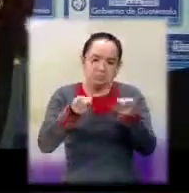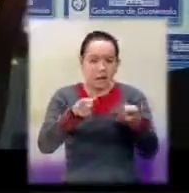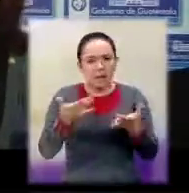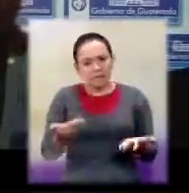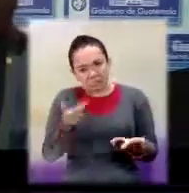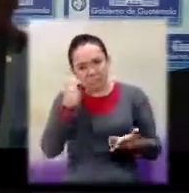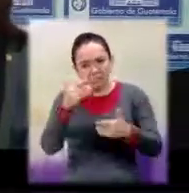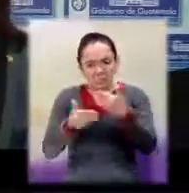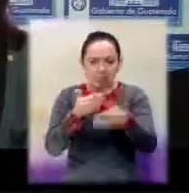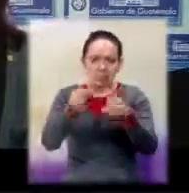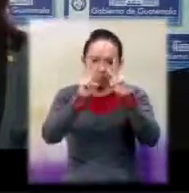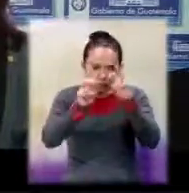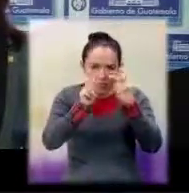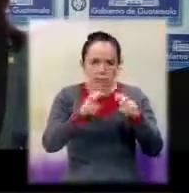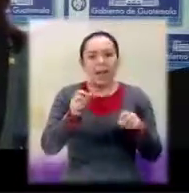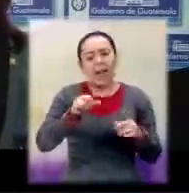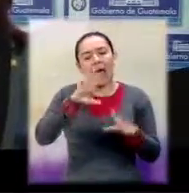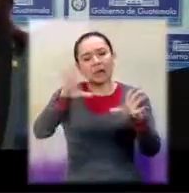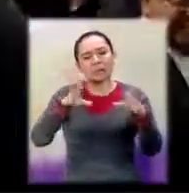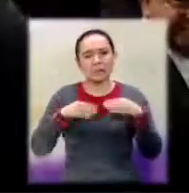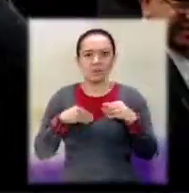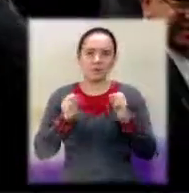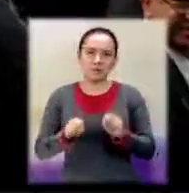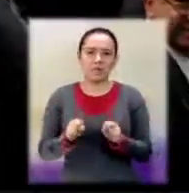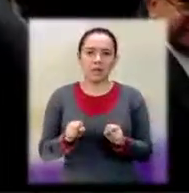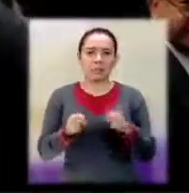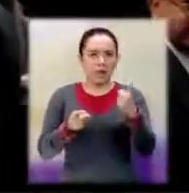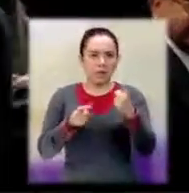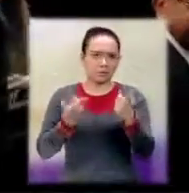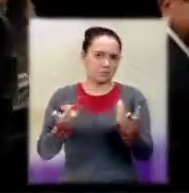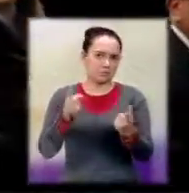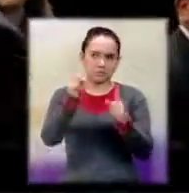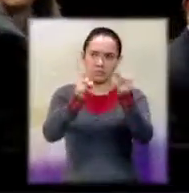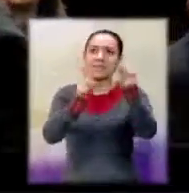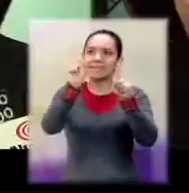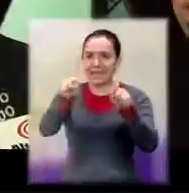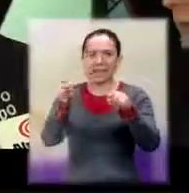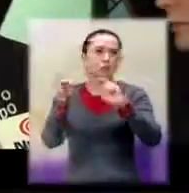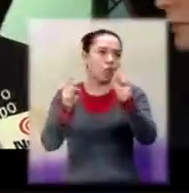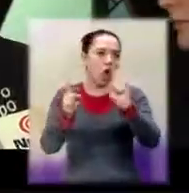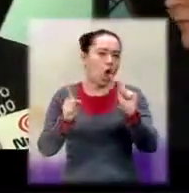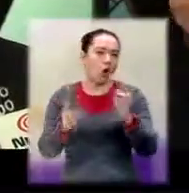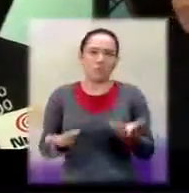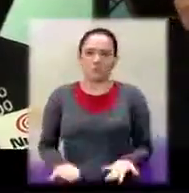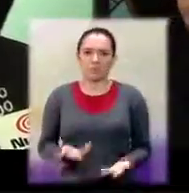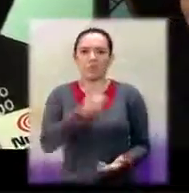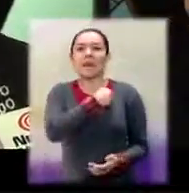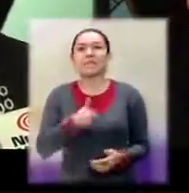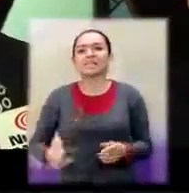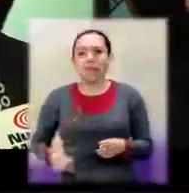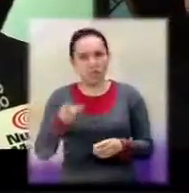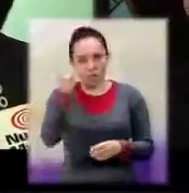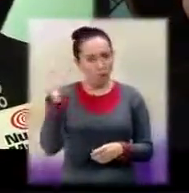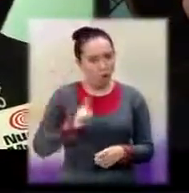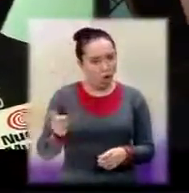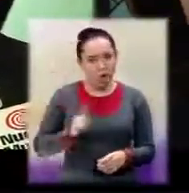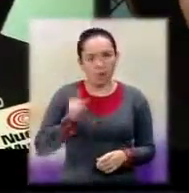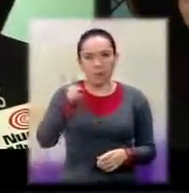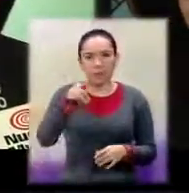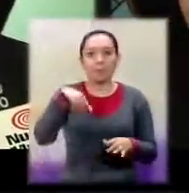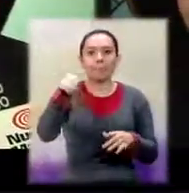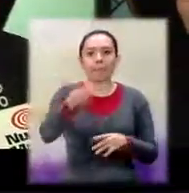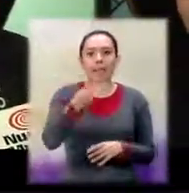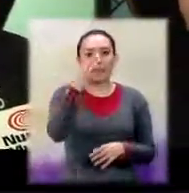aunque en algunos otros sí podríamos tener a cuenta. Él dice que trabajen los diputados. Nosotros no nos damos por vencido hasta el 30 de